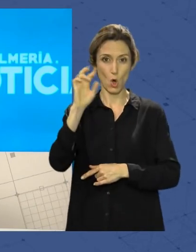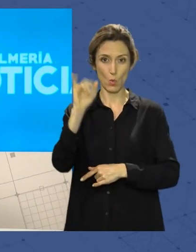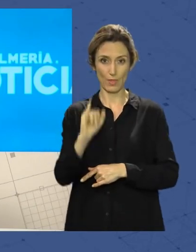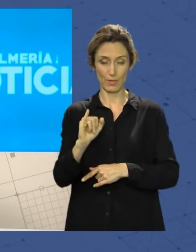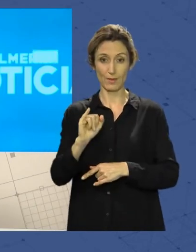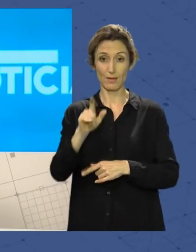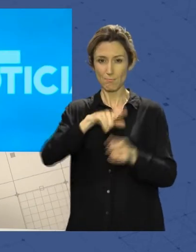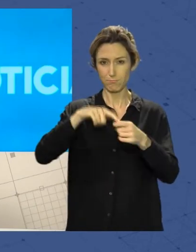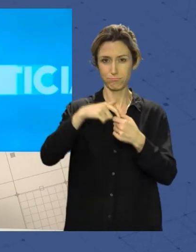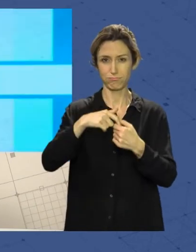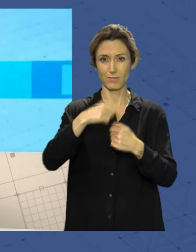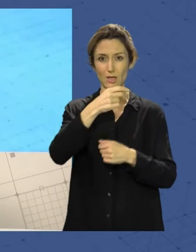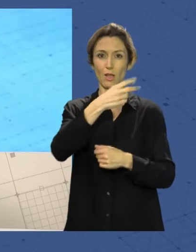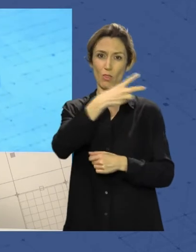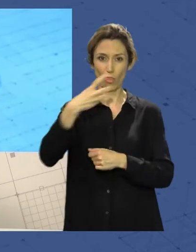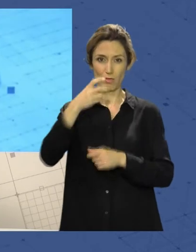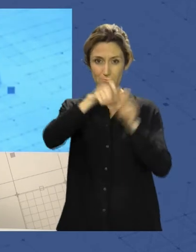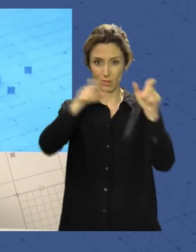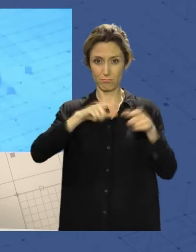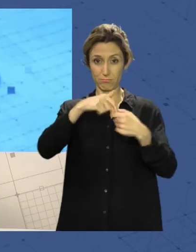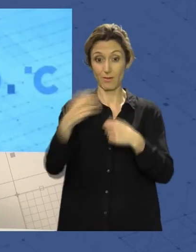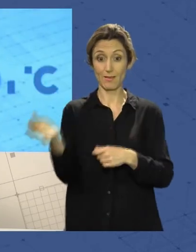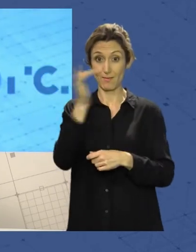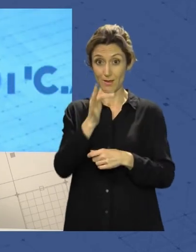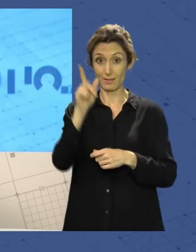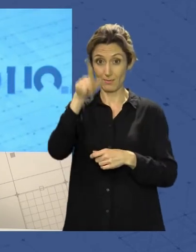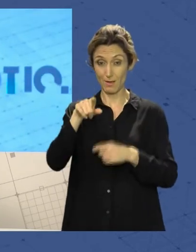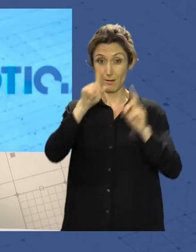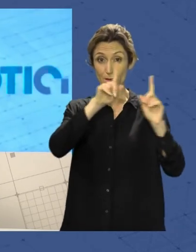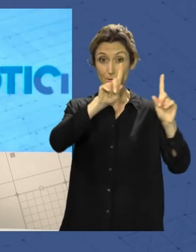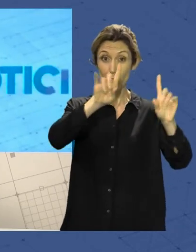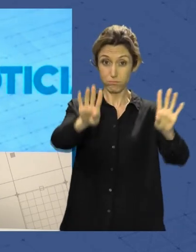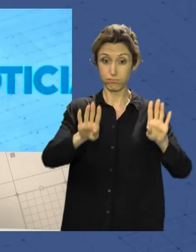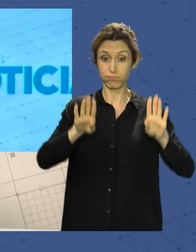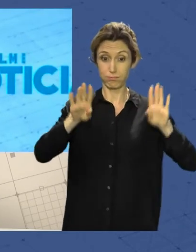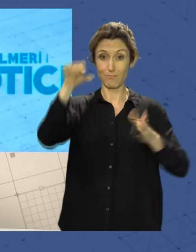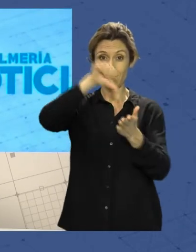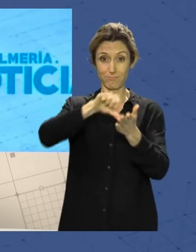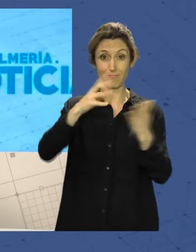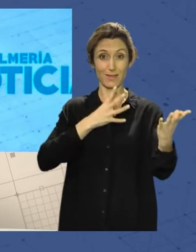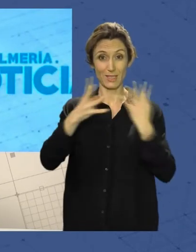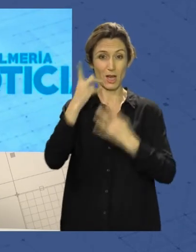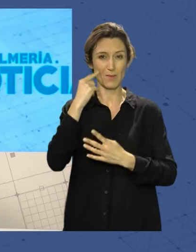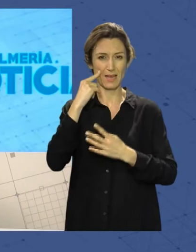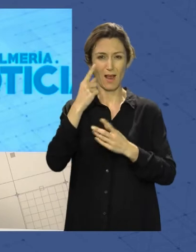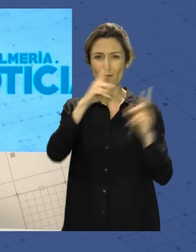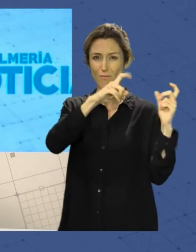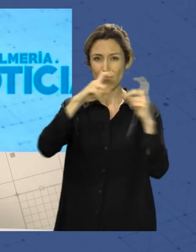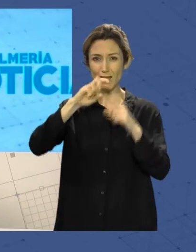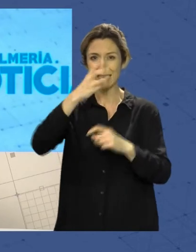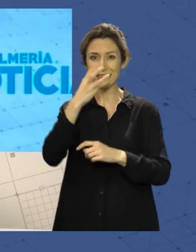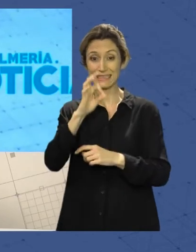parte unos 200 participantes. Además, conocimos a fondo la exposición en pleno Paseo de Almería que resume en 30 paneles